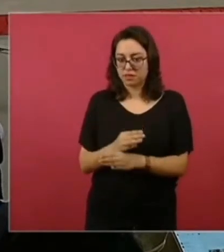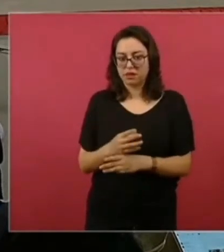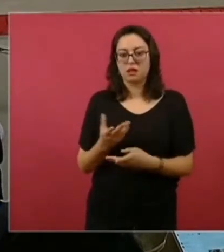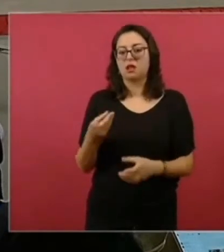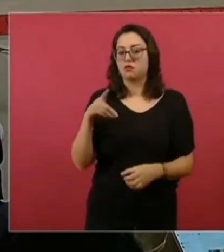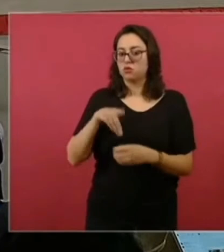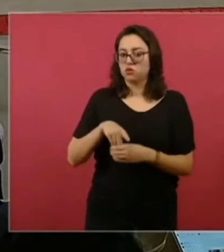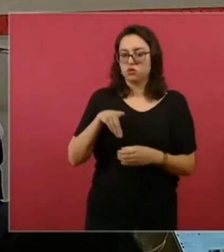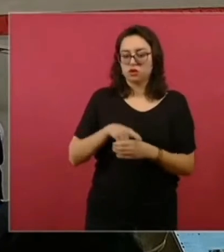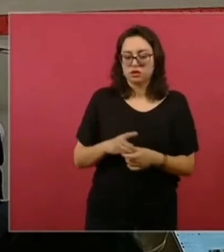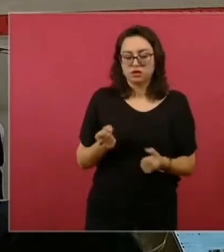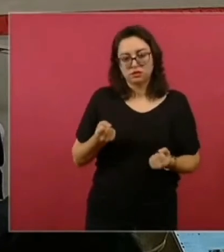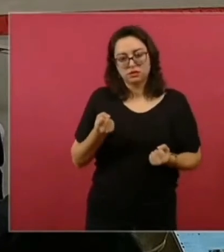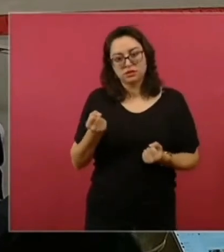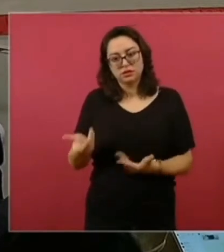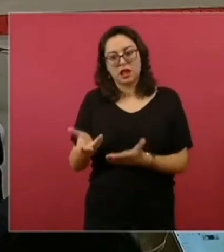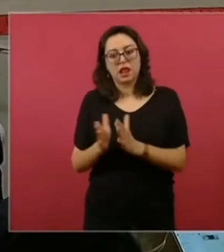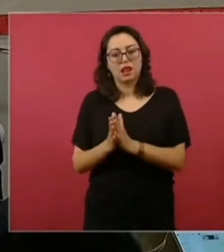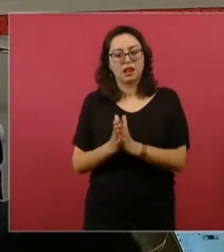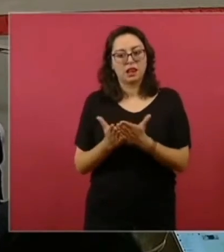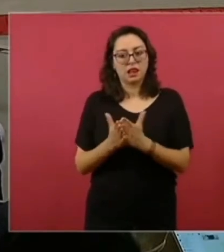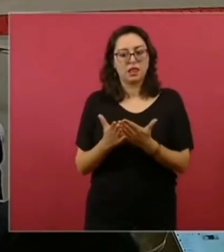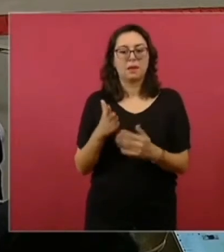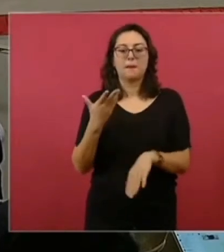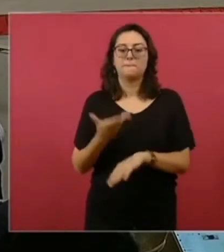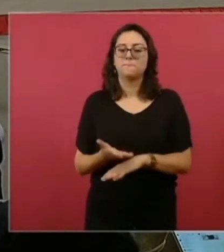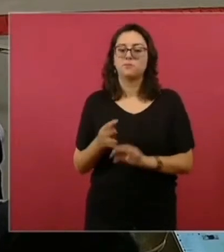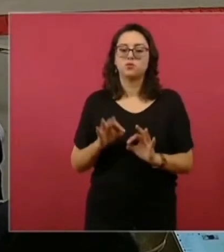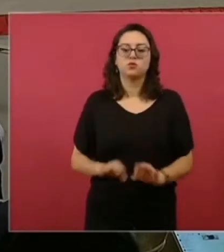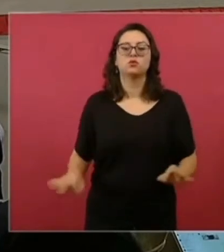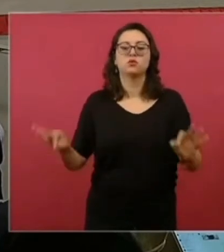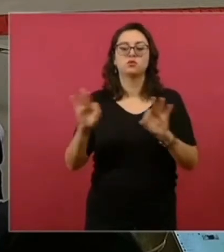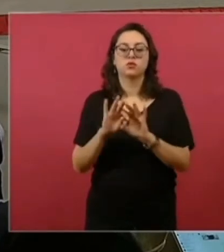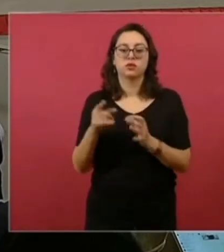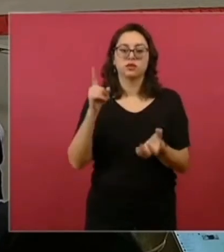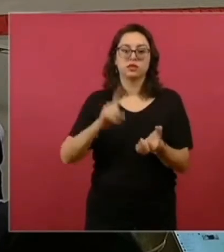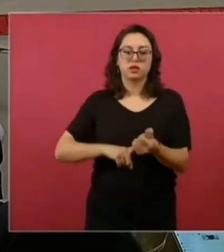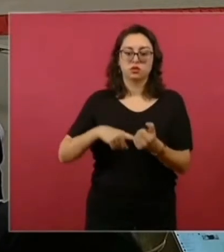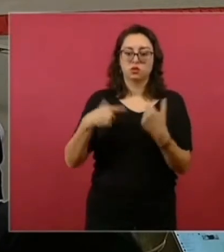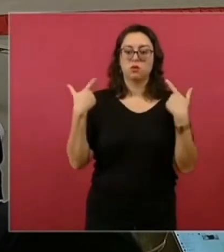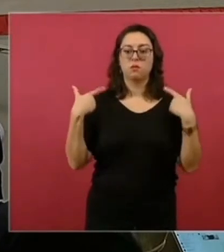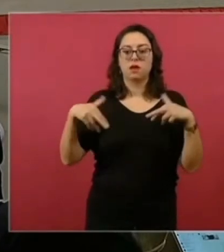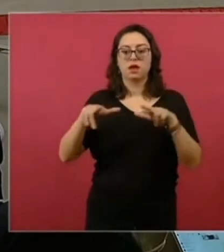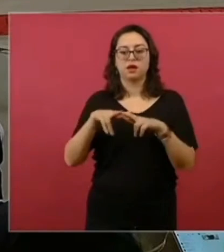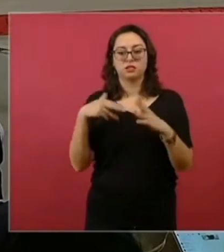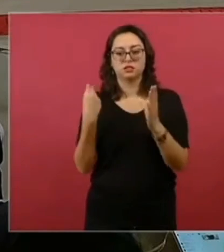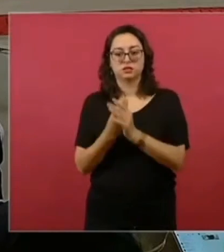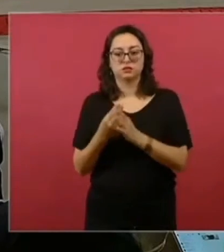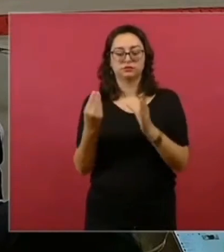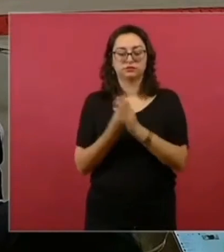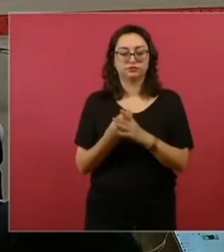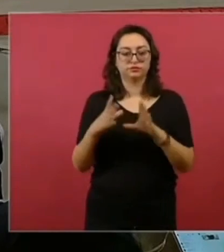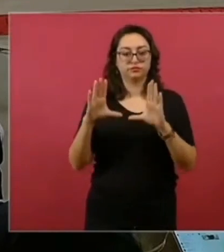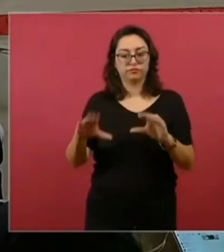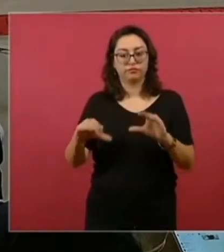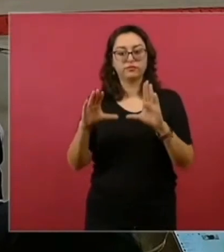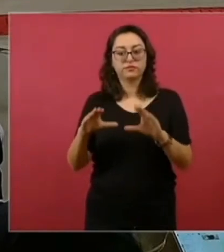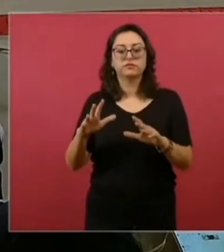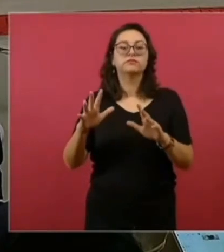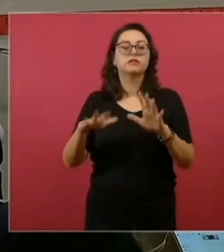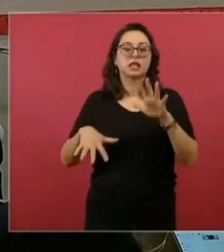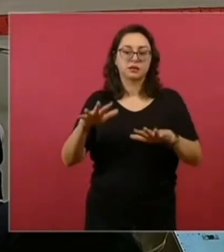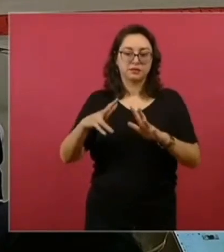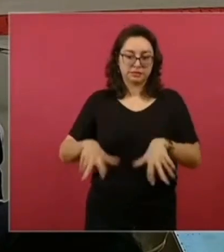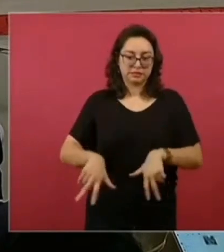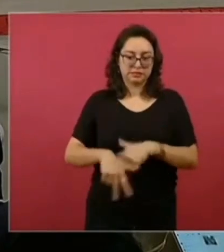hacemos donaciones de libros. Pero lo más importante y lo más fuerte es la capacitación que hacemos a maestros, a veces de manera virtual y a